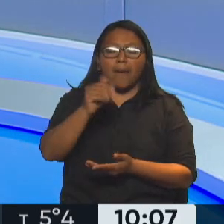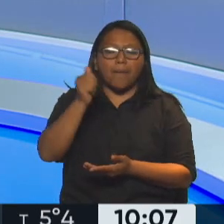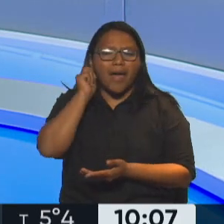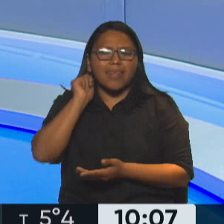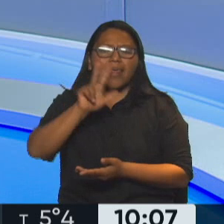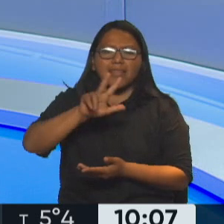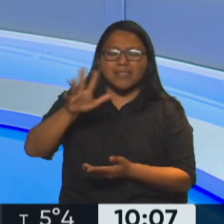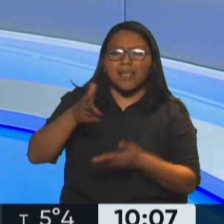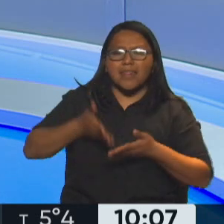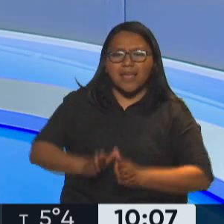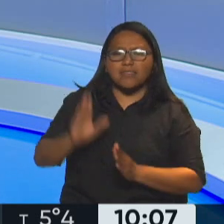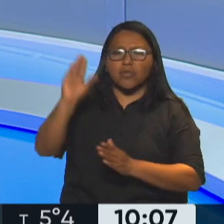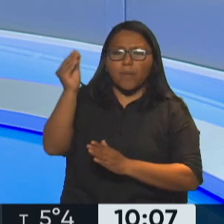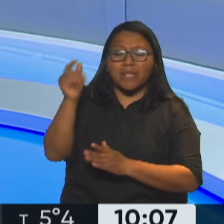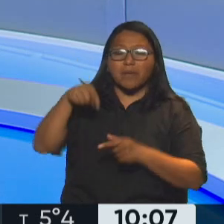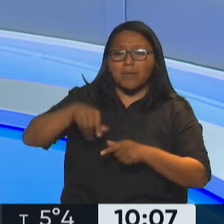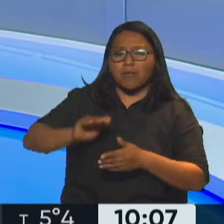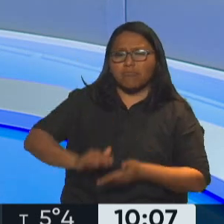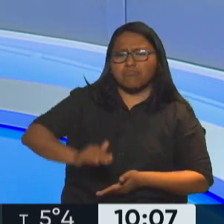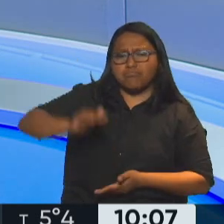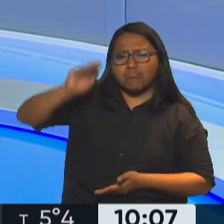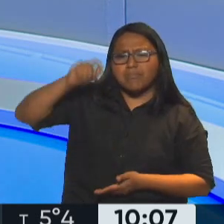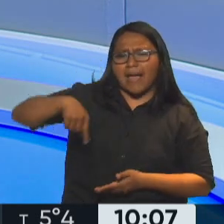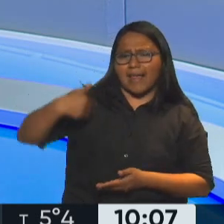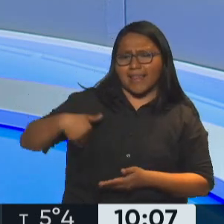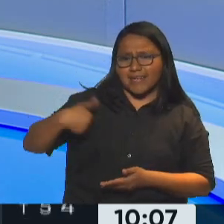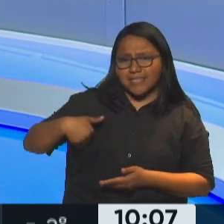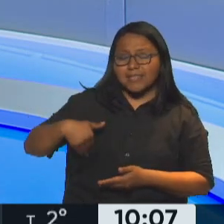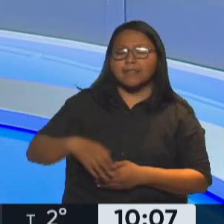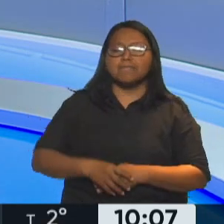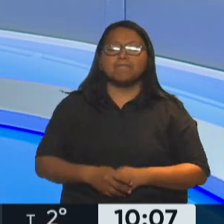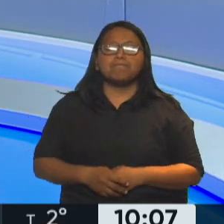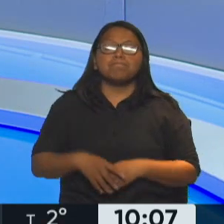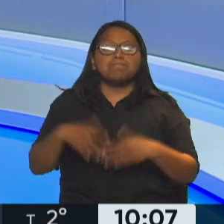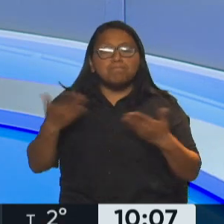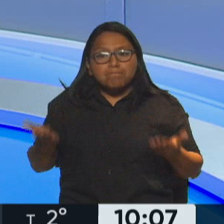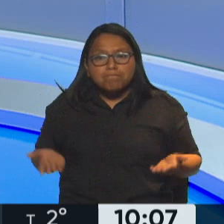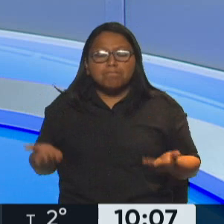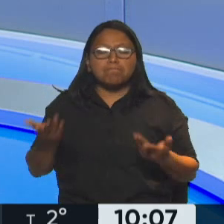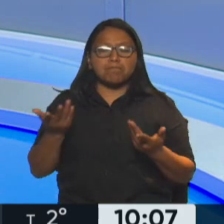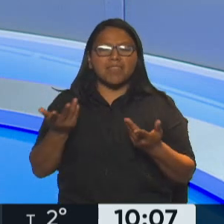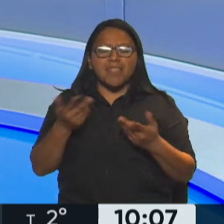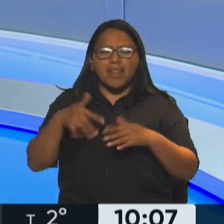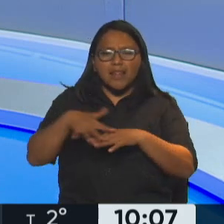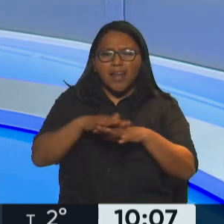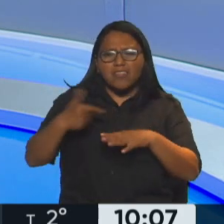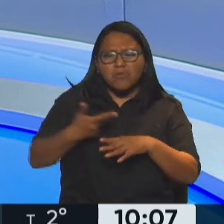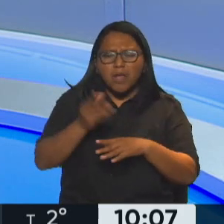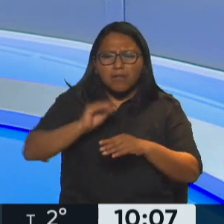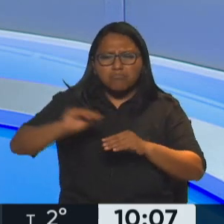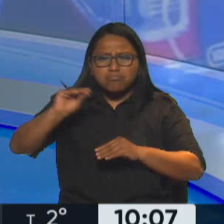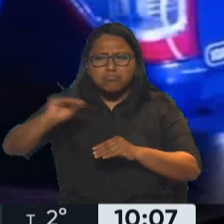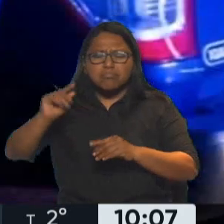años, nacido en Brasil pero criado en la República Argentina, absolutamente. Nunca, en ningún posteo, muestra